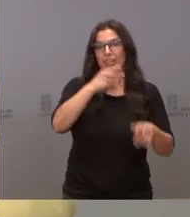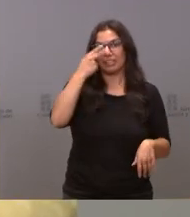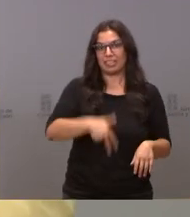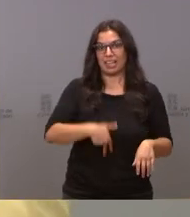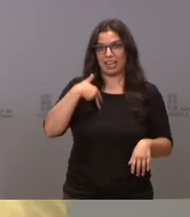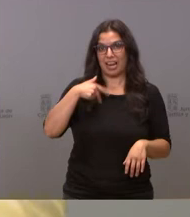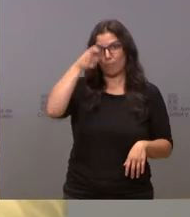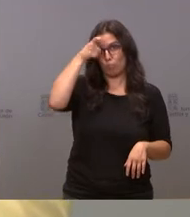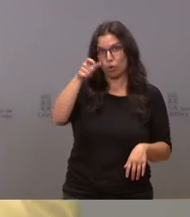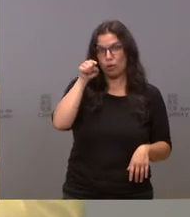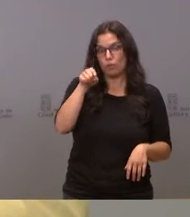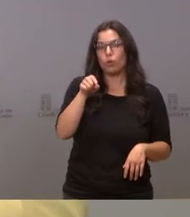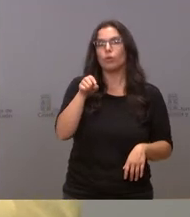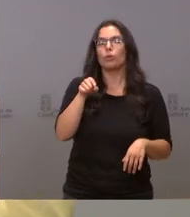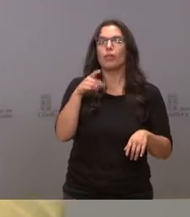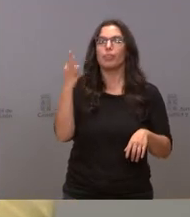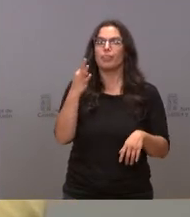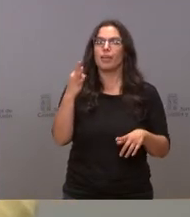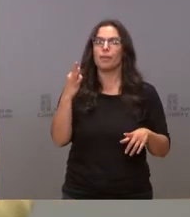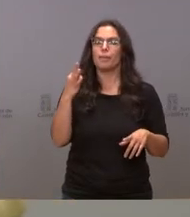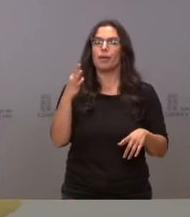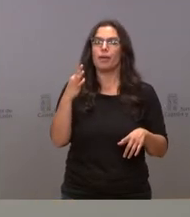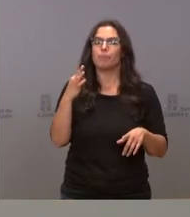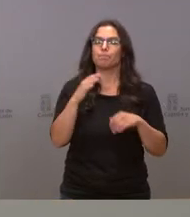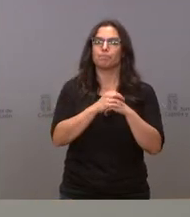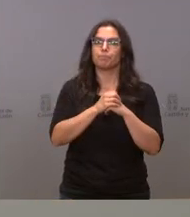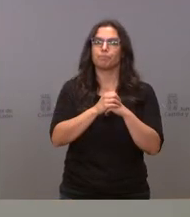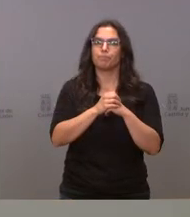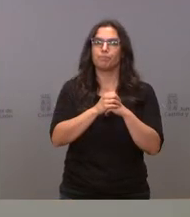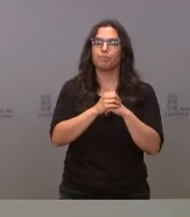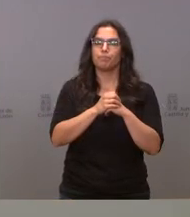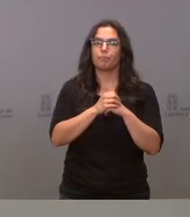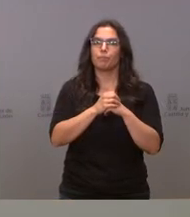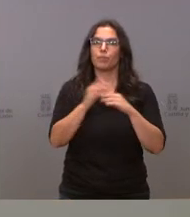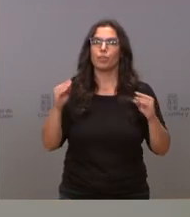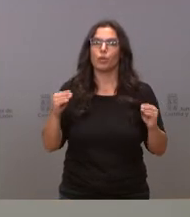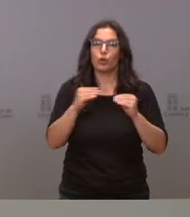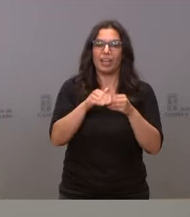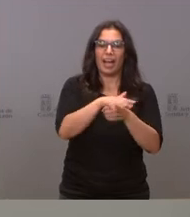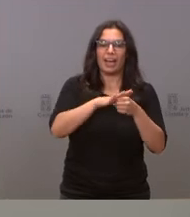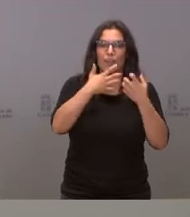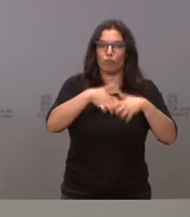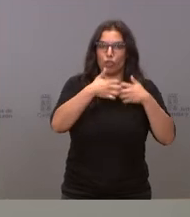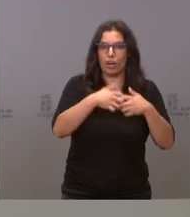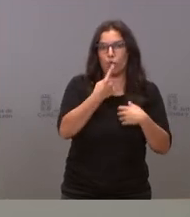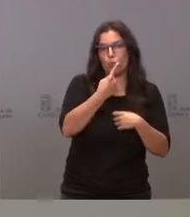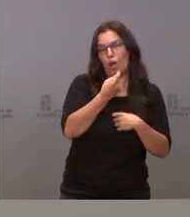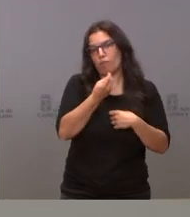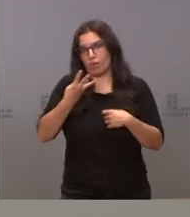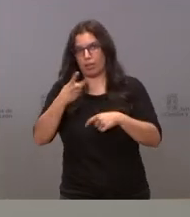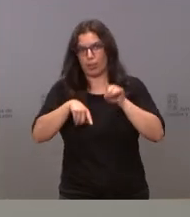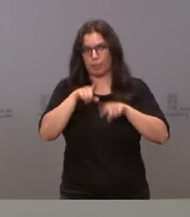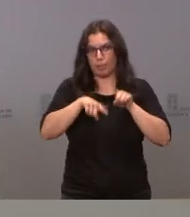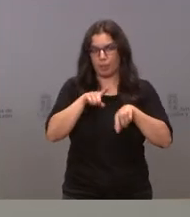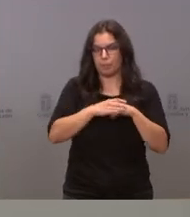basado, a su vez, en que este deberá de coincidir sustancialmente con una o varias áreas funcionales. Con